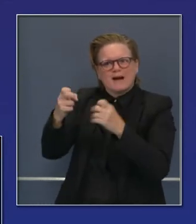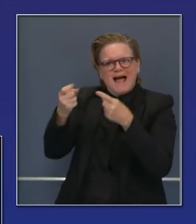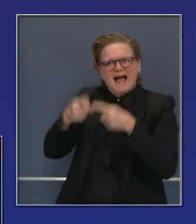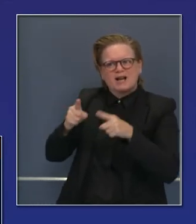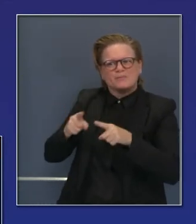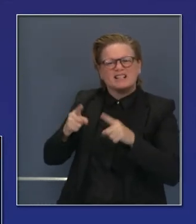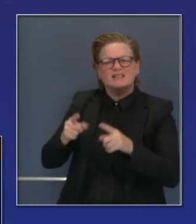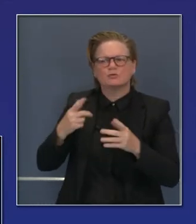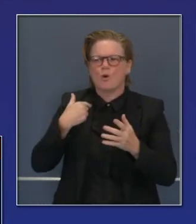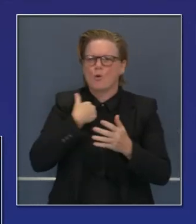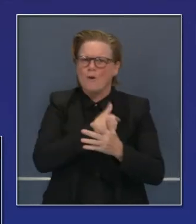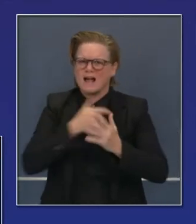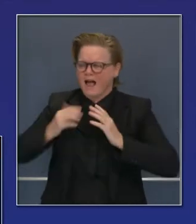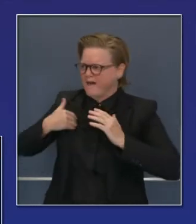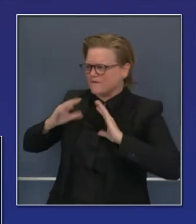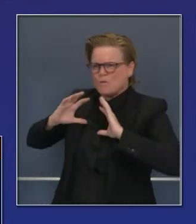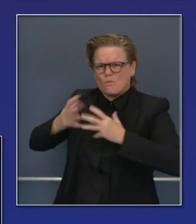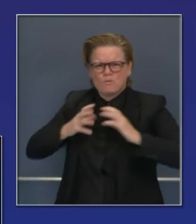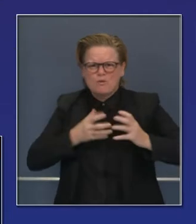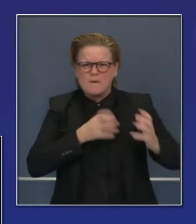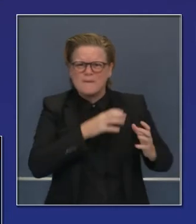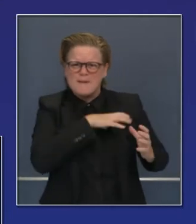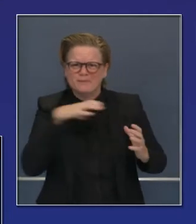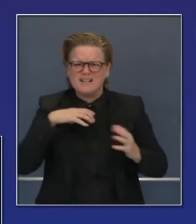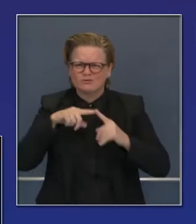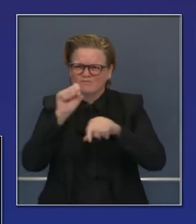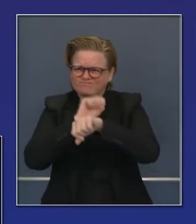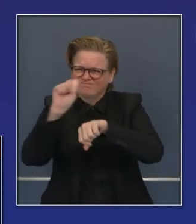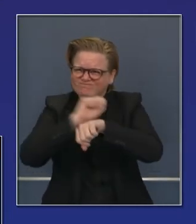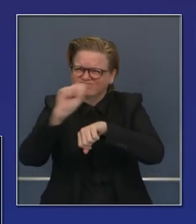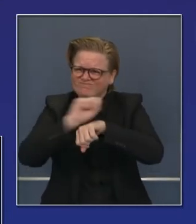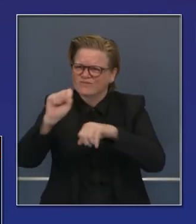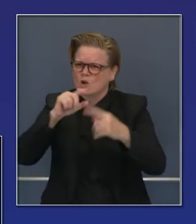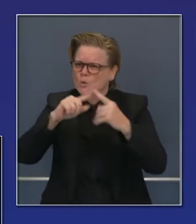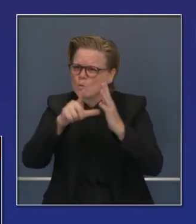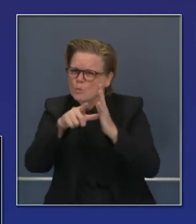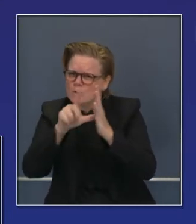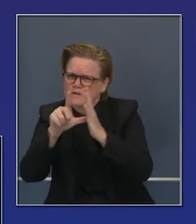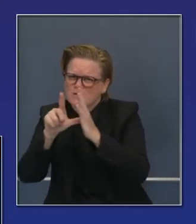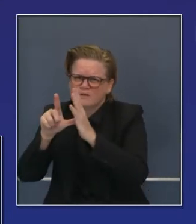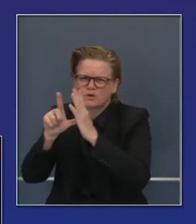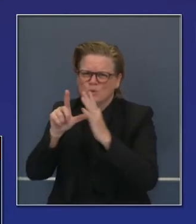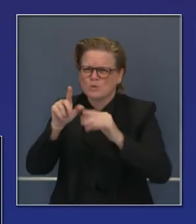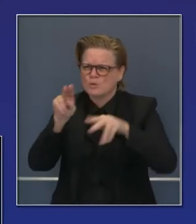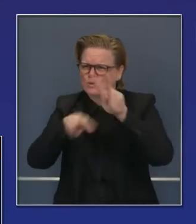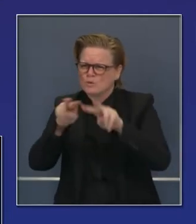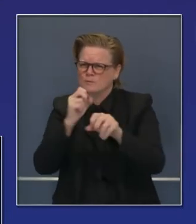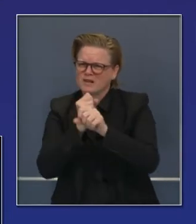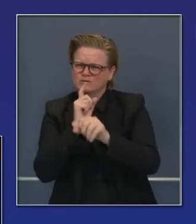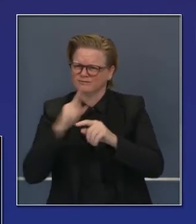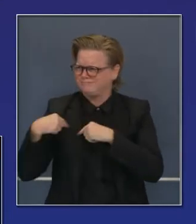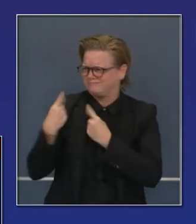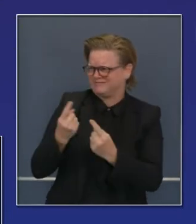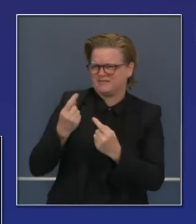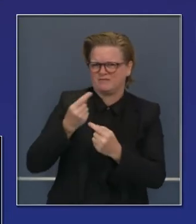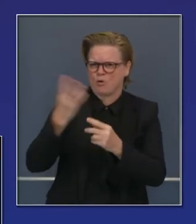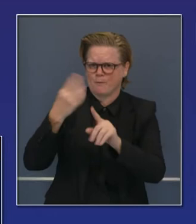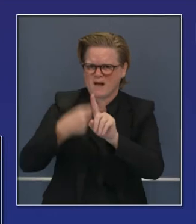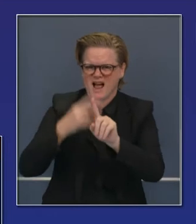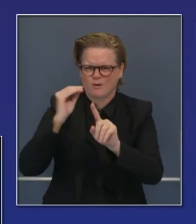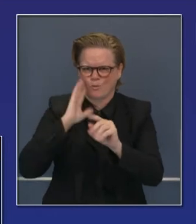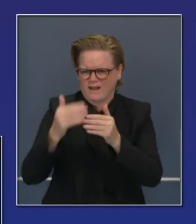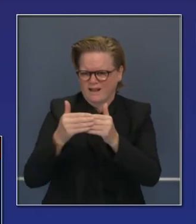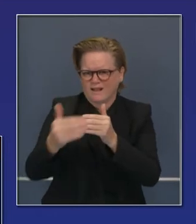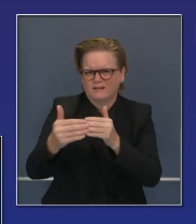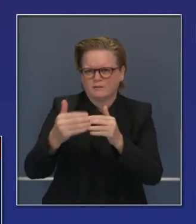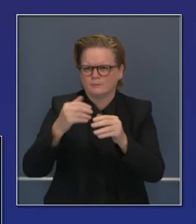científico y nuestro comité consultorio. Ha estado trabajando por semanas, meses incluso, incluyendo la oficina